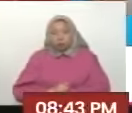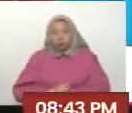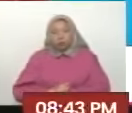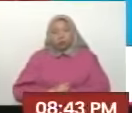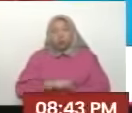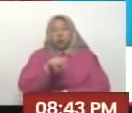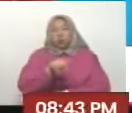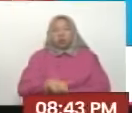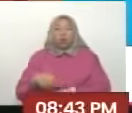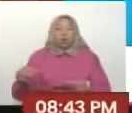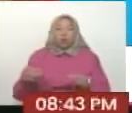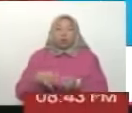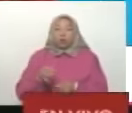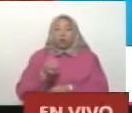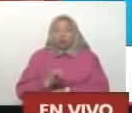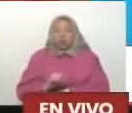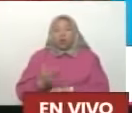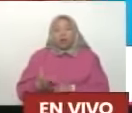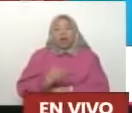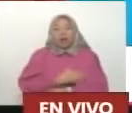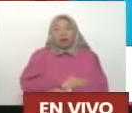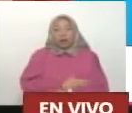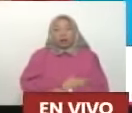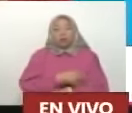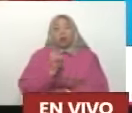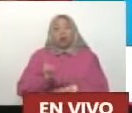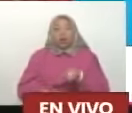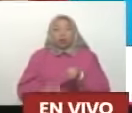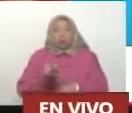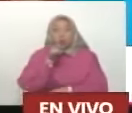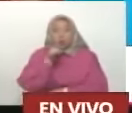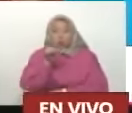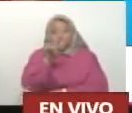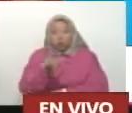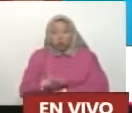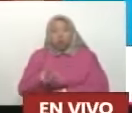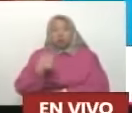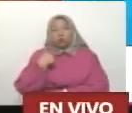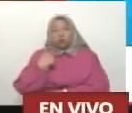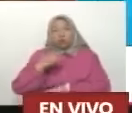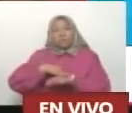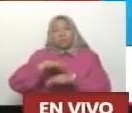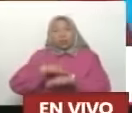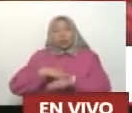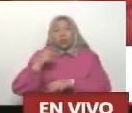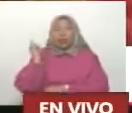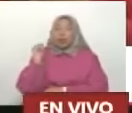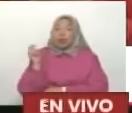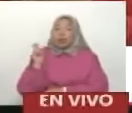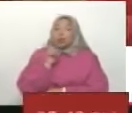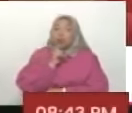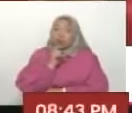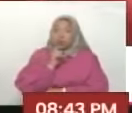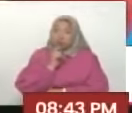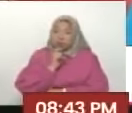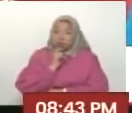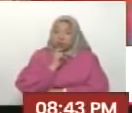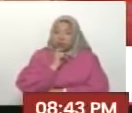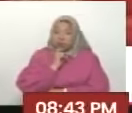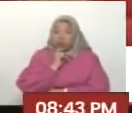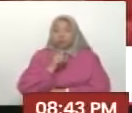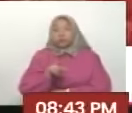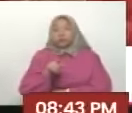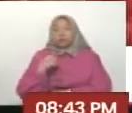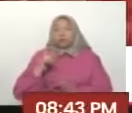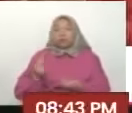Hoy en la reunión que teníamos previa con algunos veedores, yo le decía que la tarea más complicada que tuve yo cuando